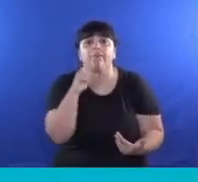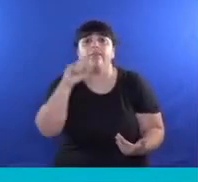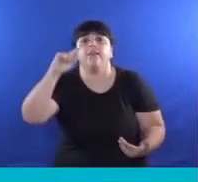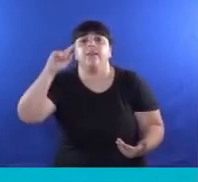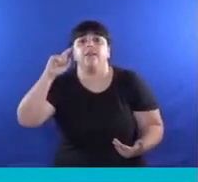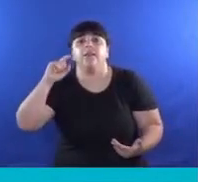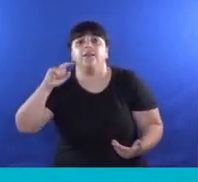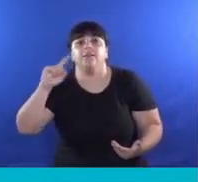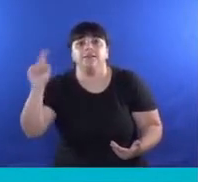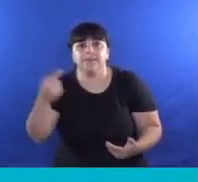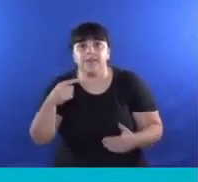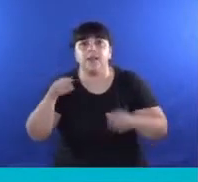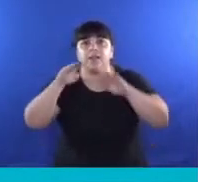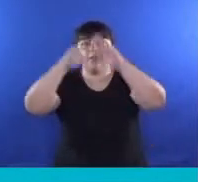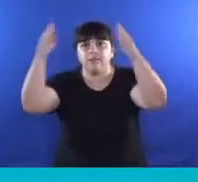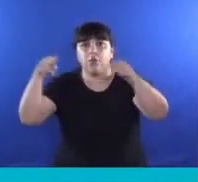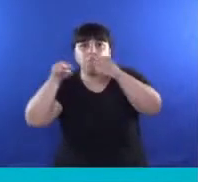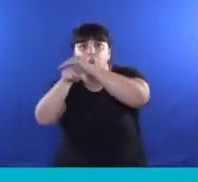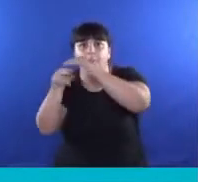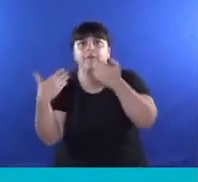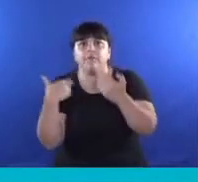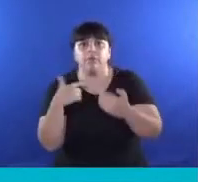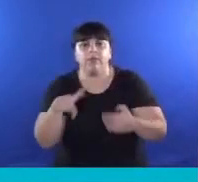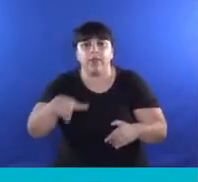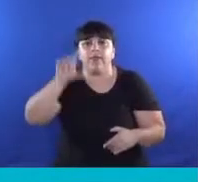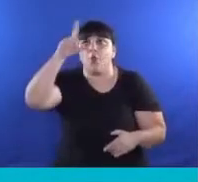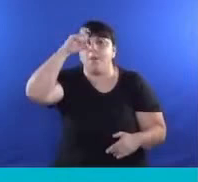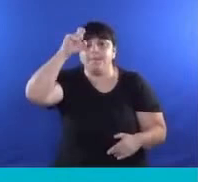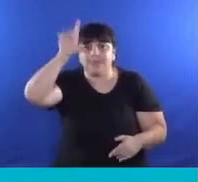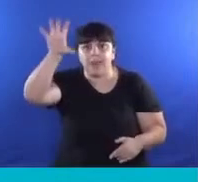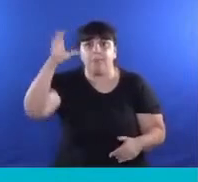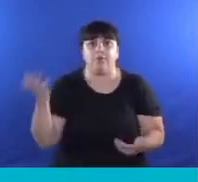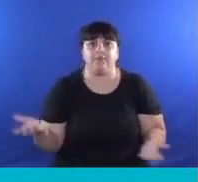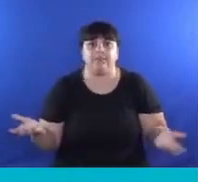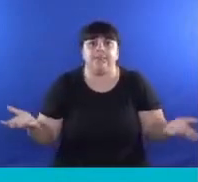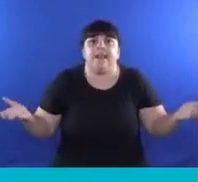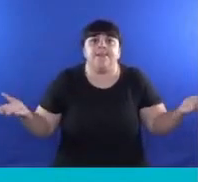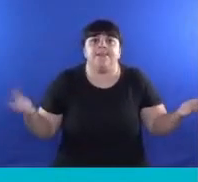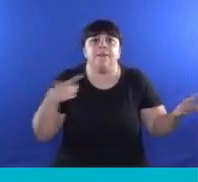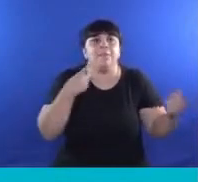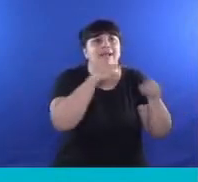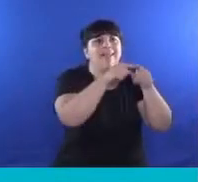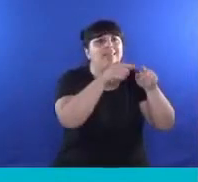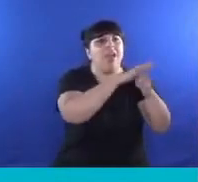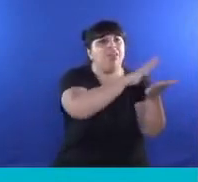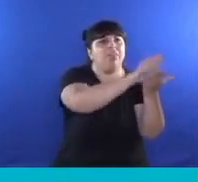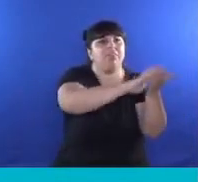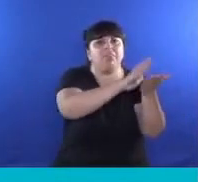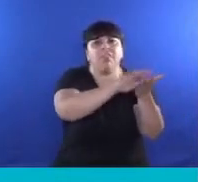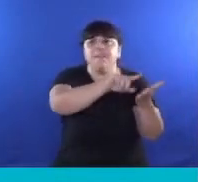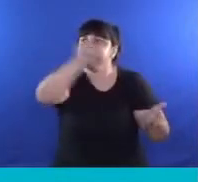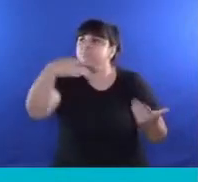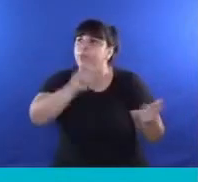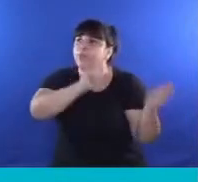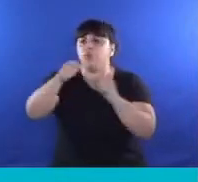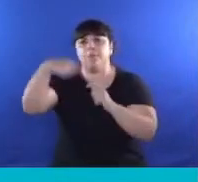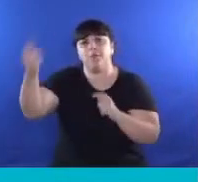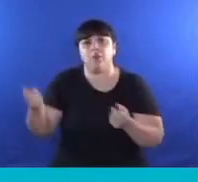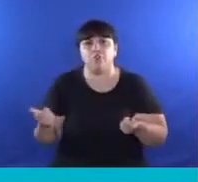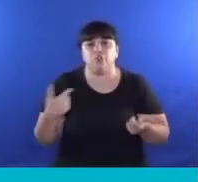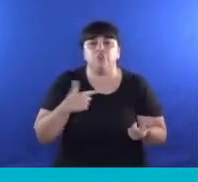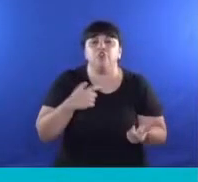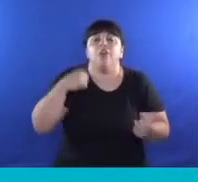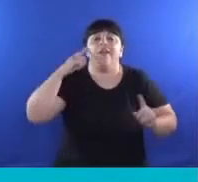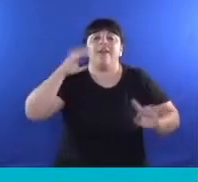tomógrafos en los 80 hospitales de la provincia. Creo que, señor Presidente, los